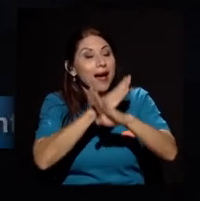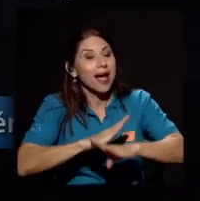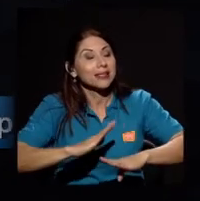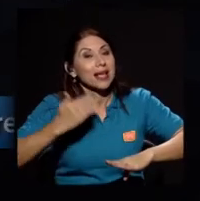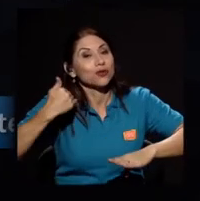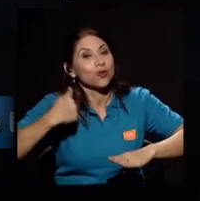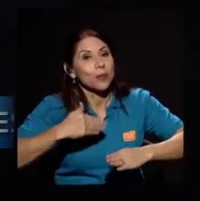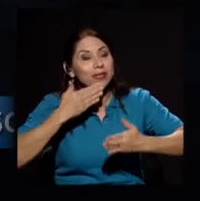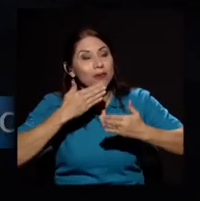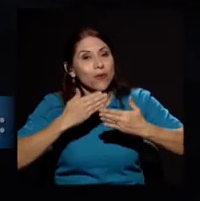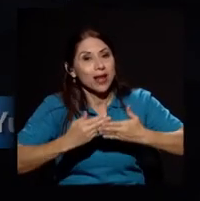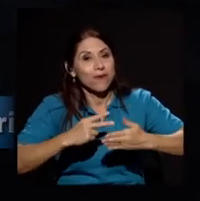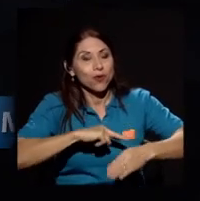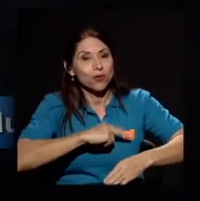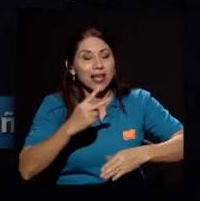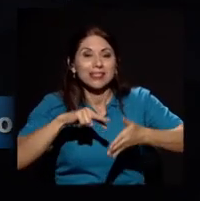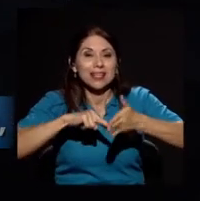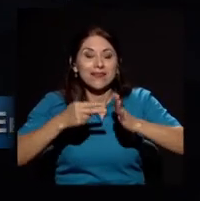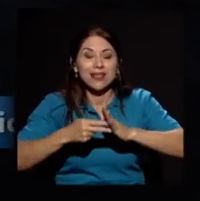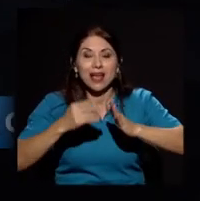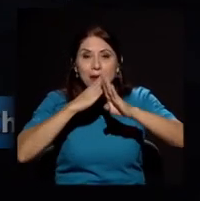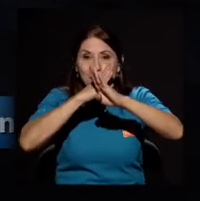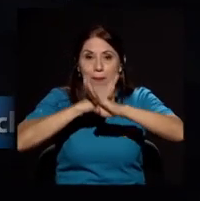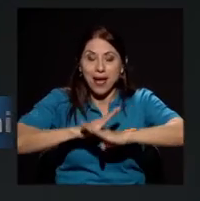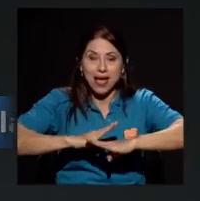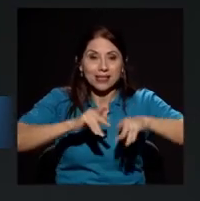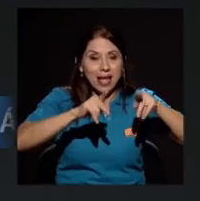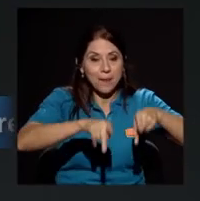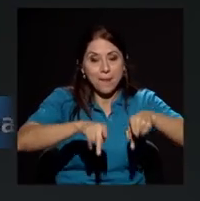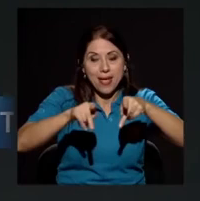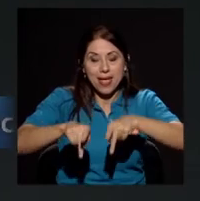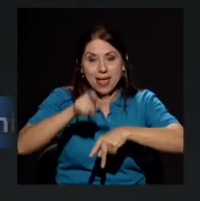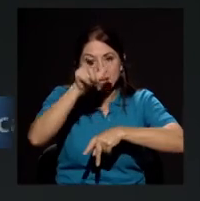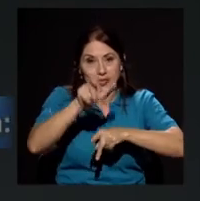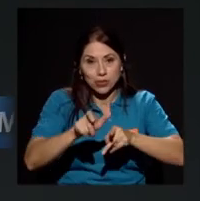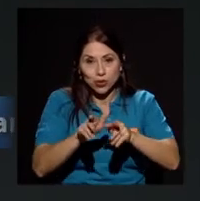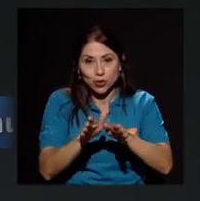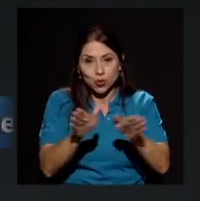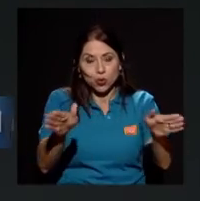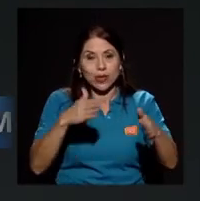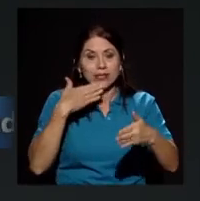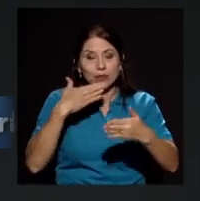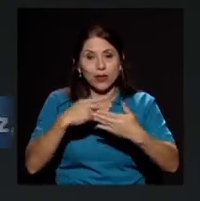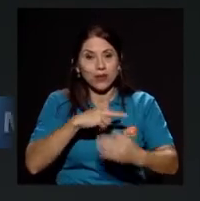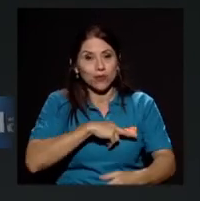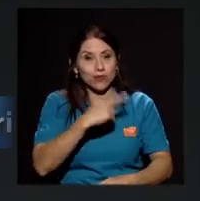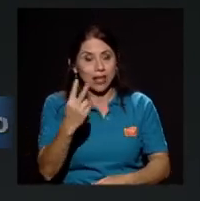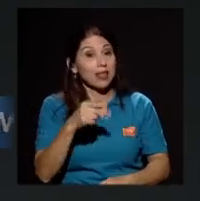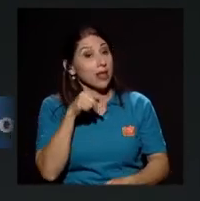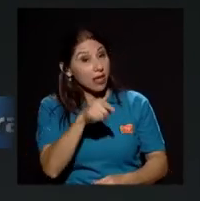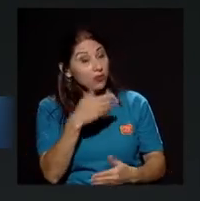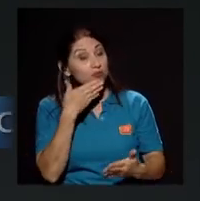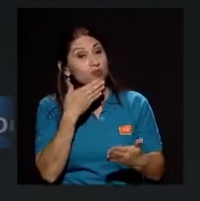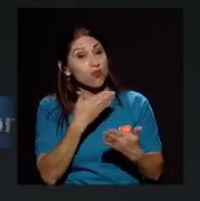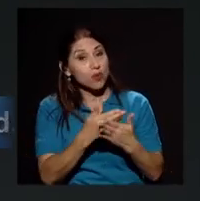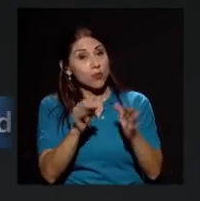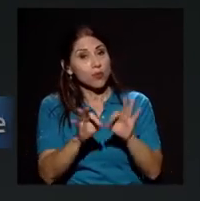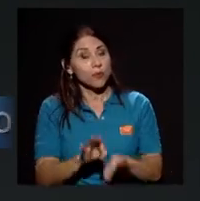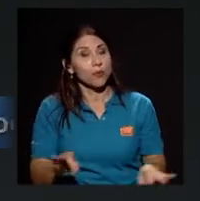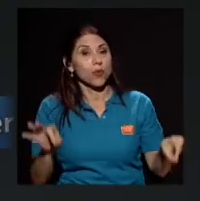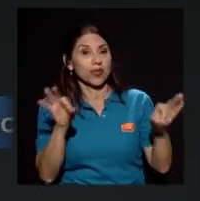y esa buena voluntad me parece que es tal vez el mensaje más importante que las amigas y amigos desde